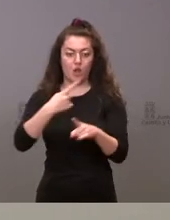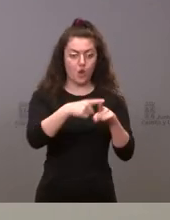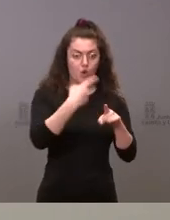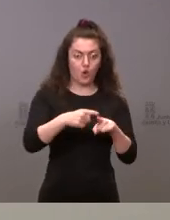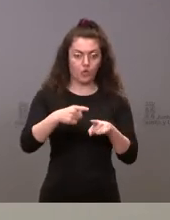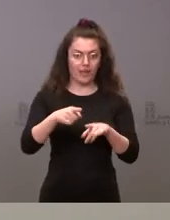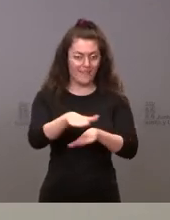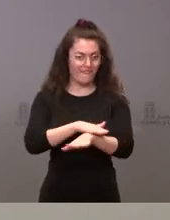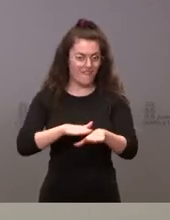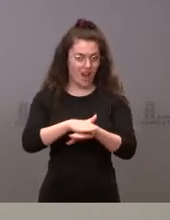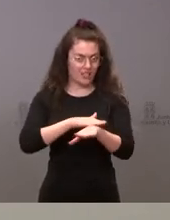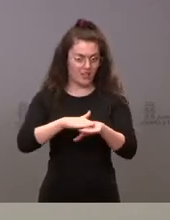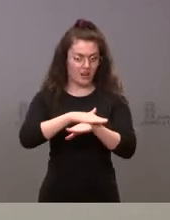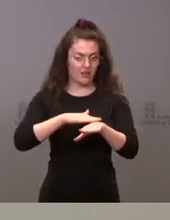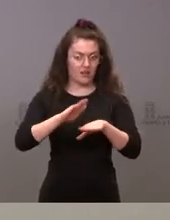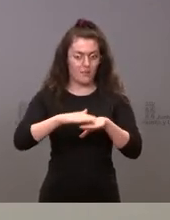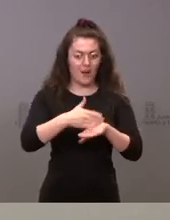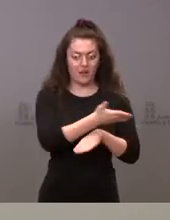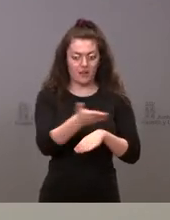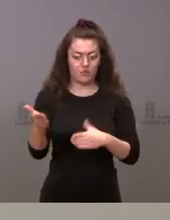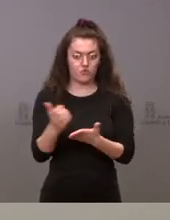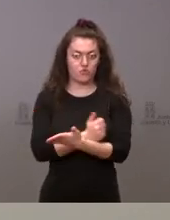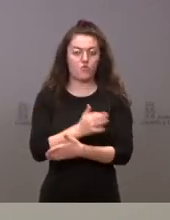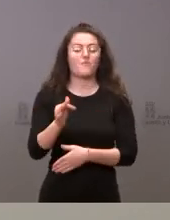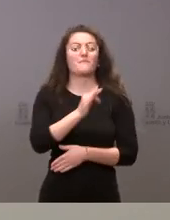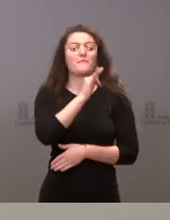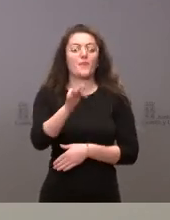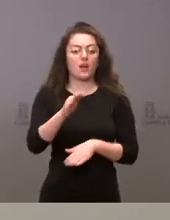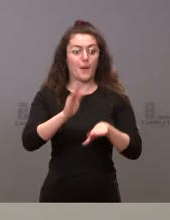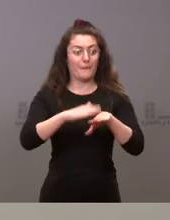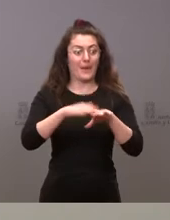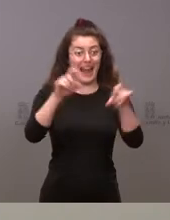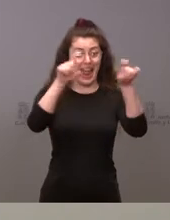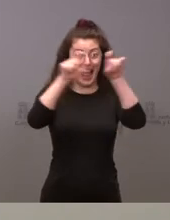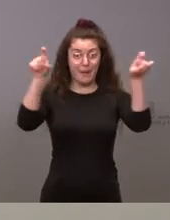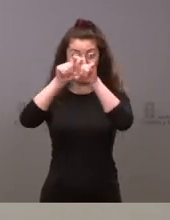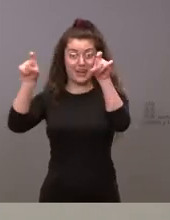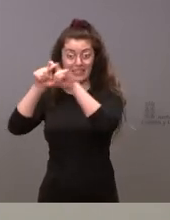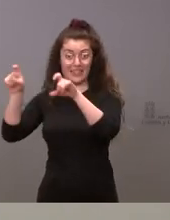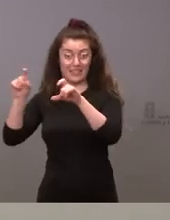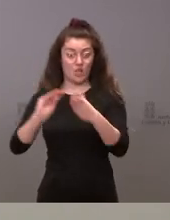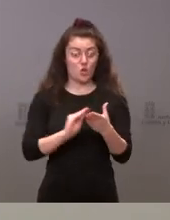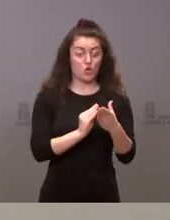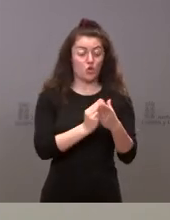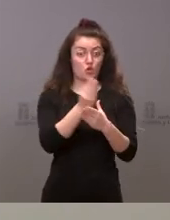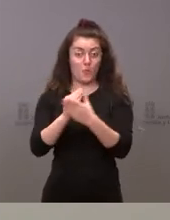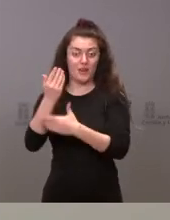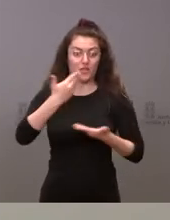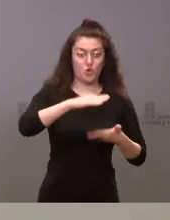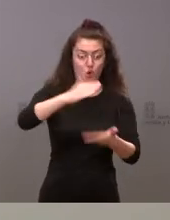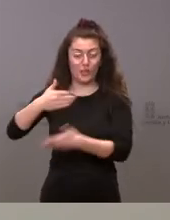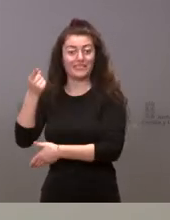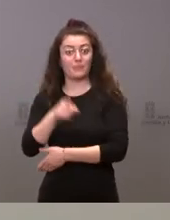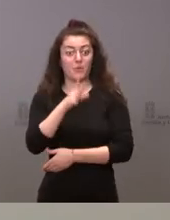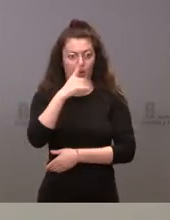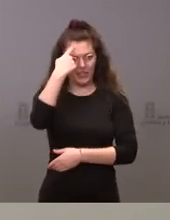pero también los que puedan ser imprescindibles para el sector productivo porque somos muy conscientes que lo están pasando mal no sólo